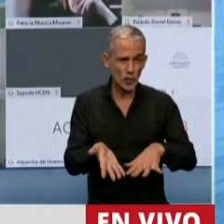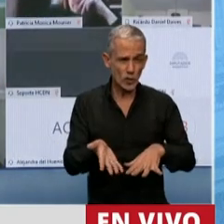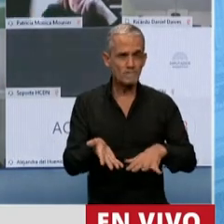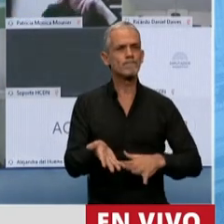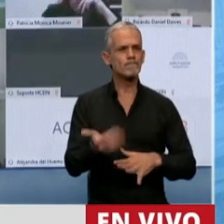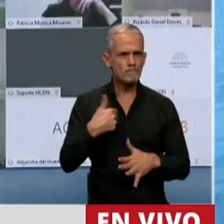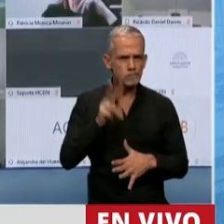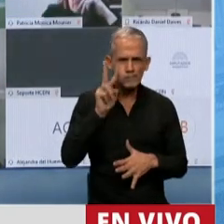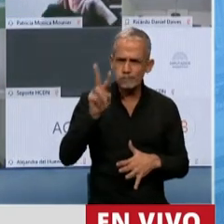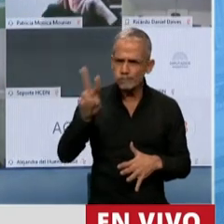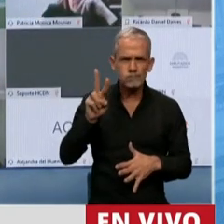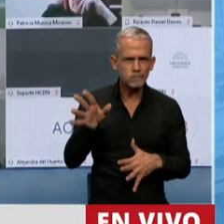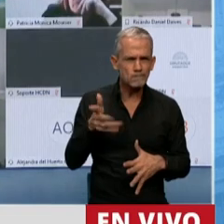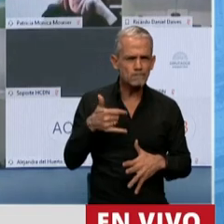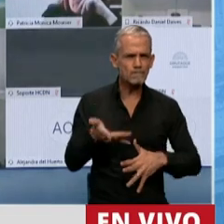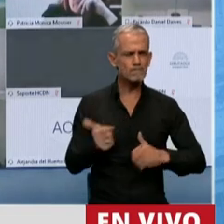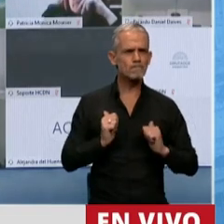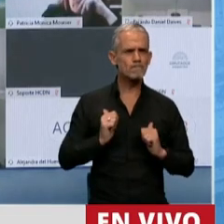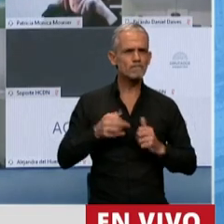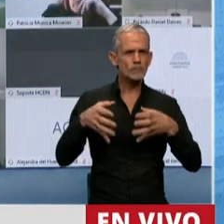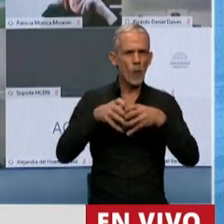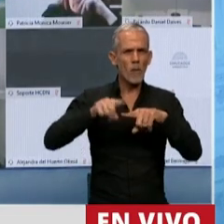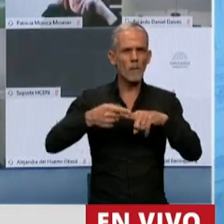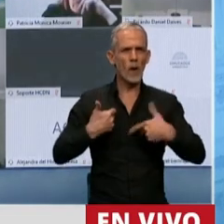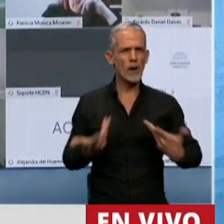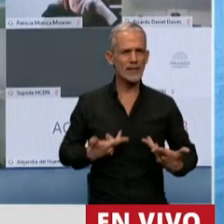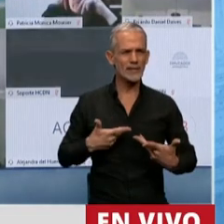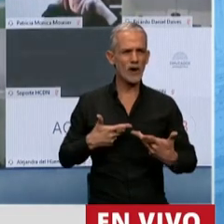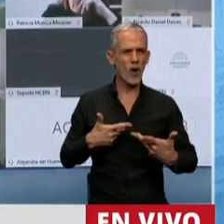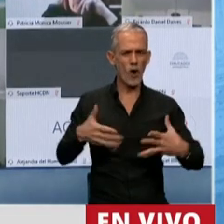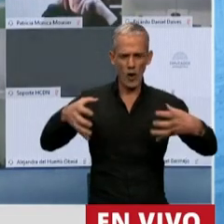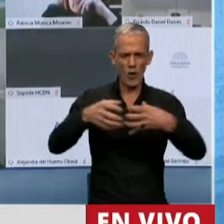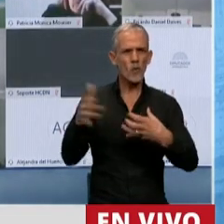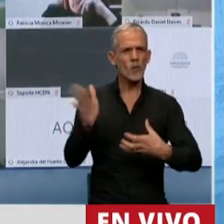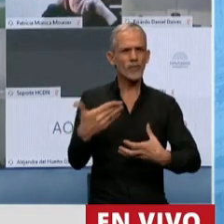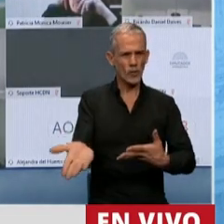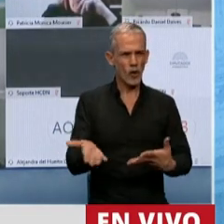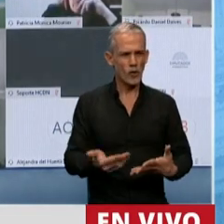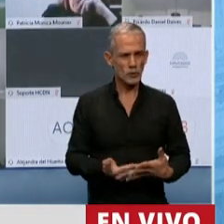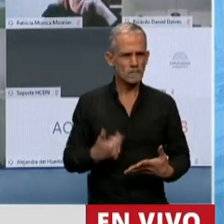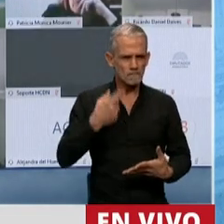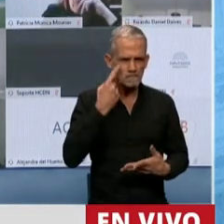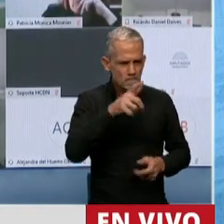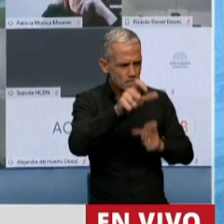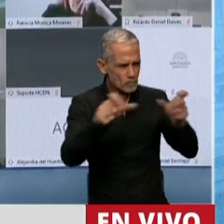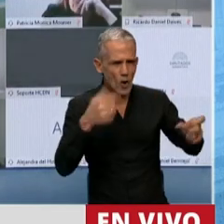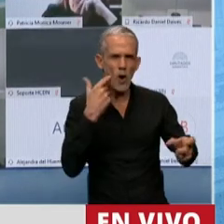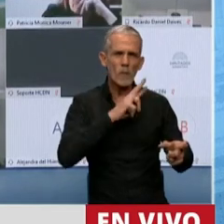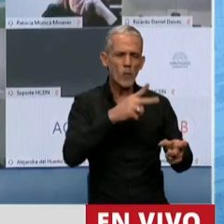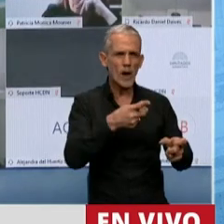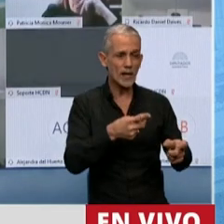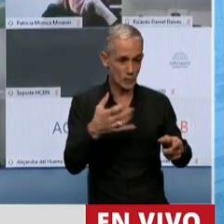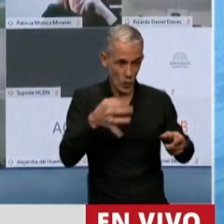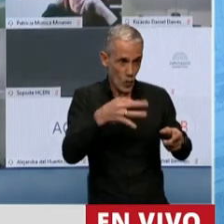yo los veía los miembros de nuestro bloque, ciudadanos y ciudadanas que somos el único